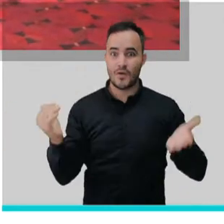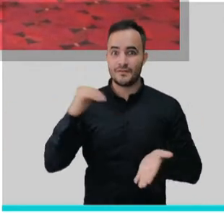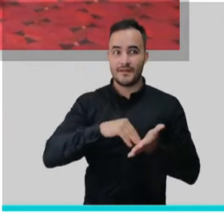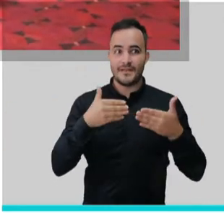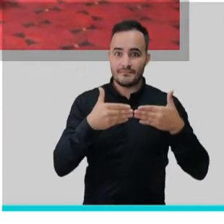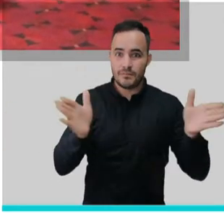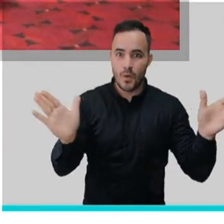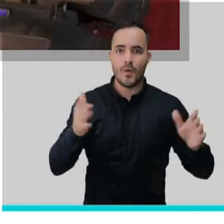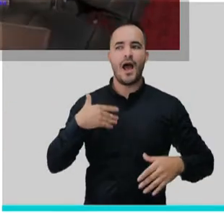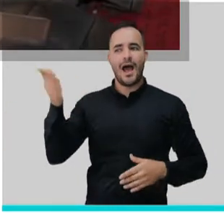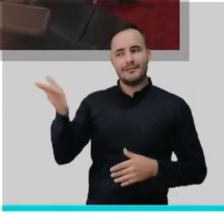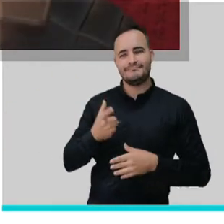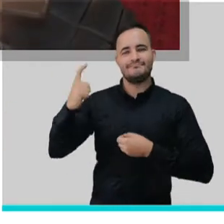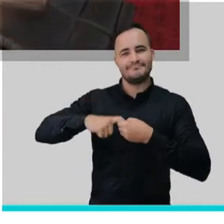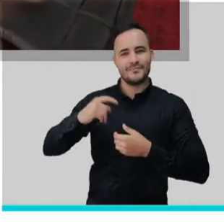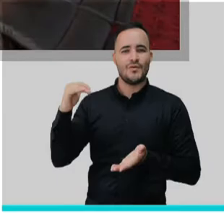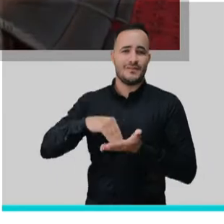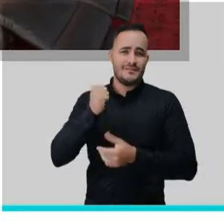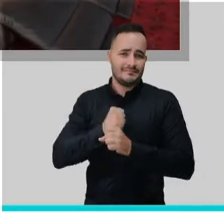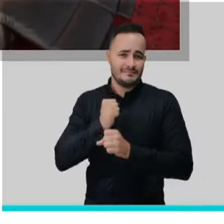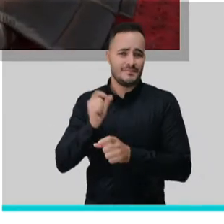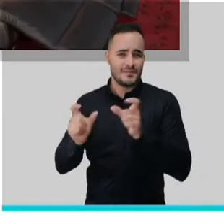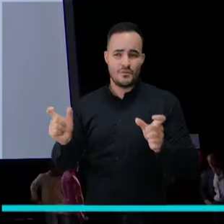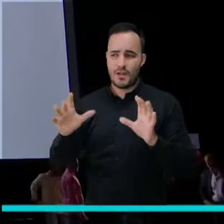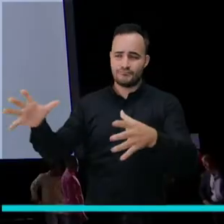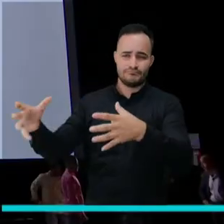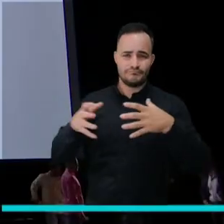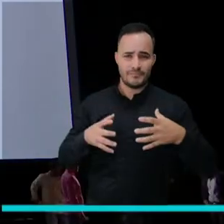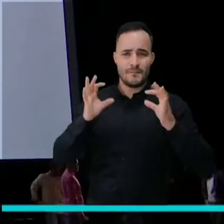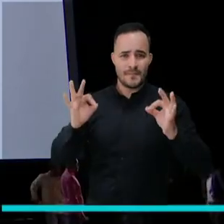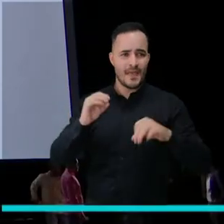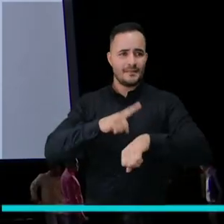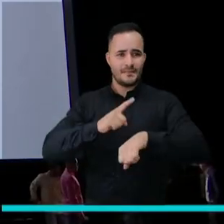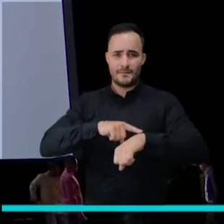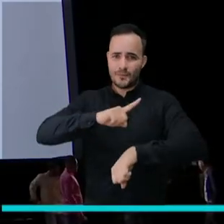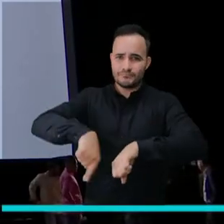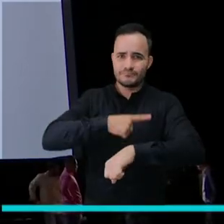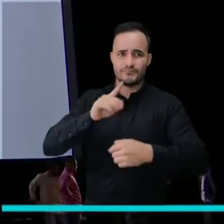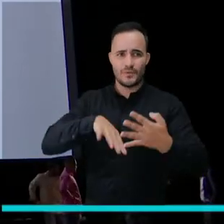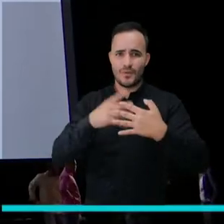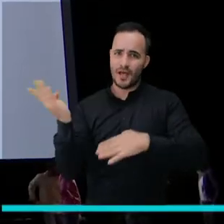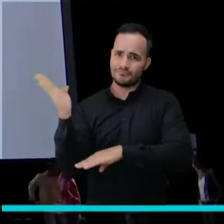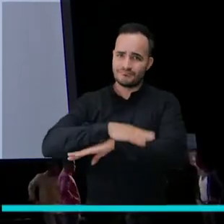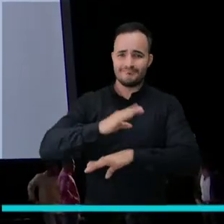tengamos nuevamente nuestros colaboradores vinculados en unas jornadas completas.